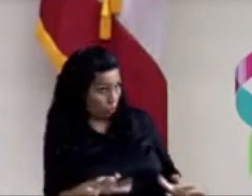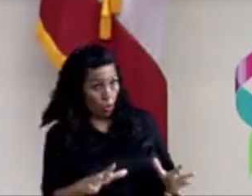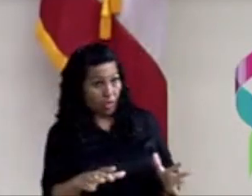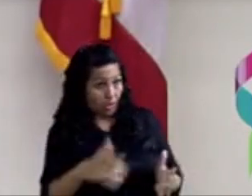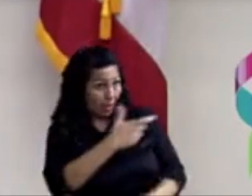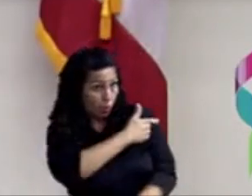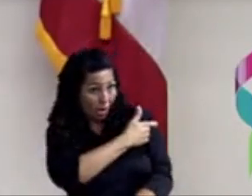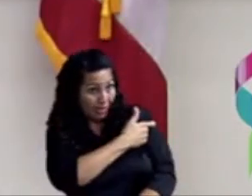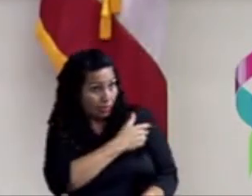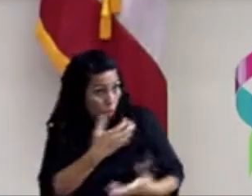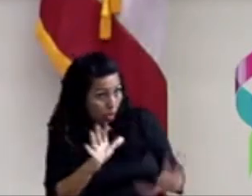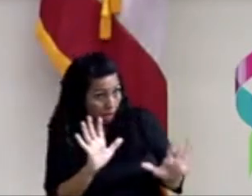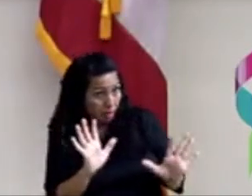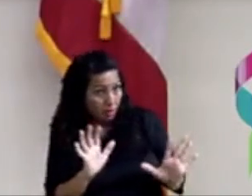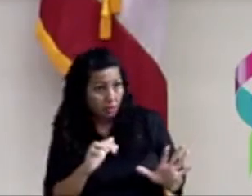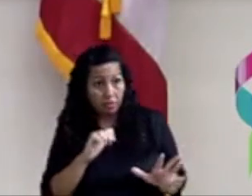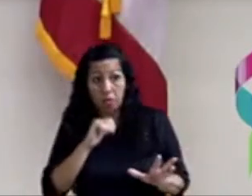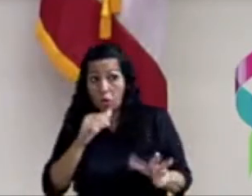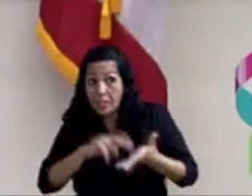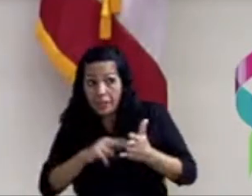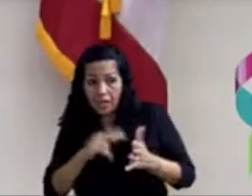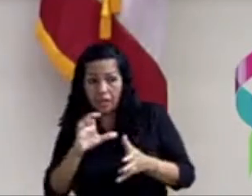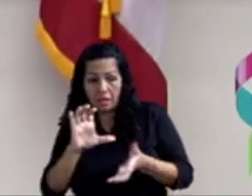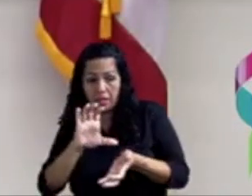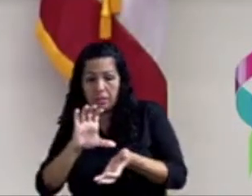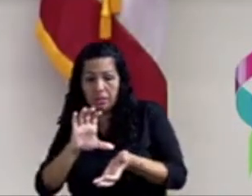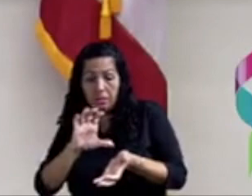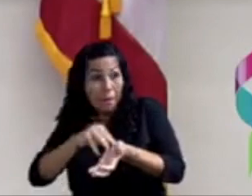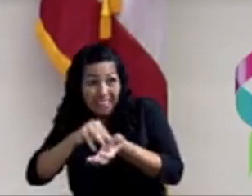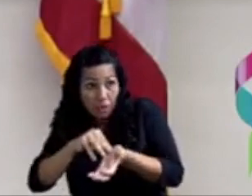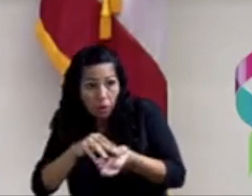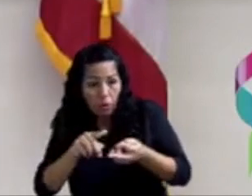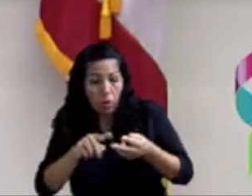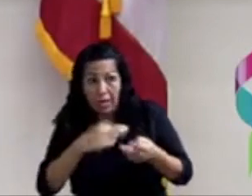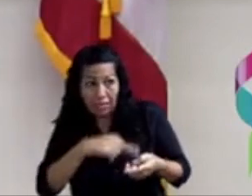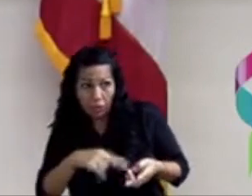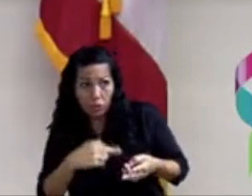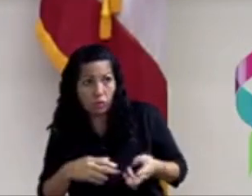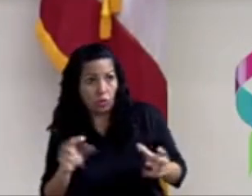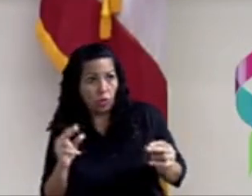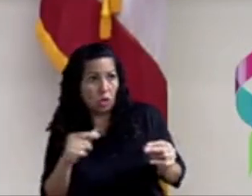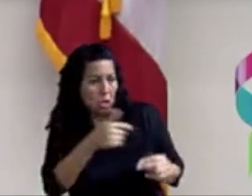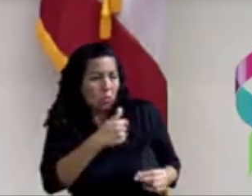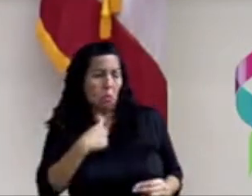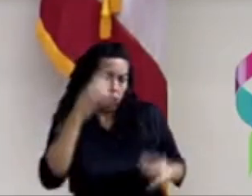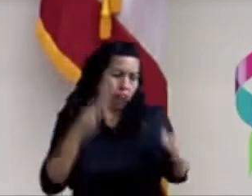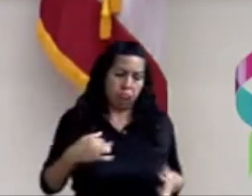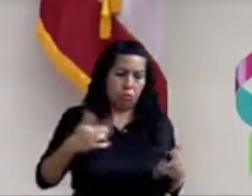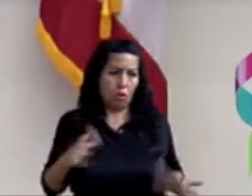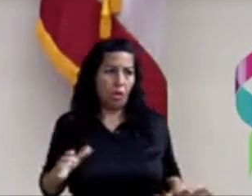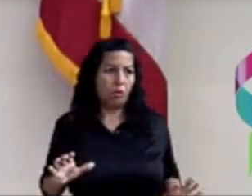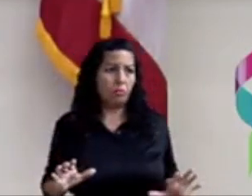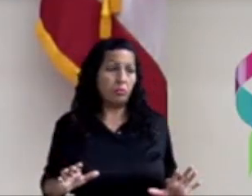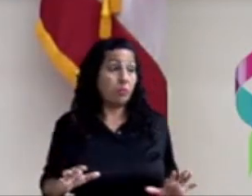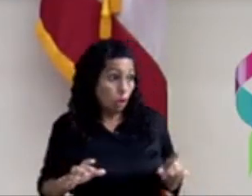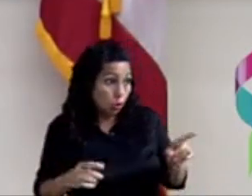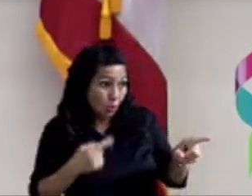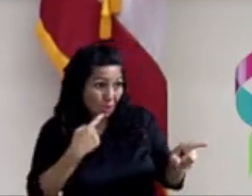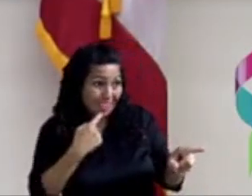cumplir, no por razones médicas, no por razones religiosas, por otras razones. Tú mencionaste unas,